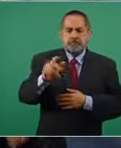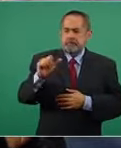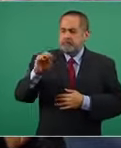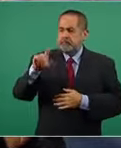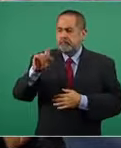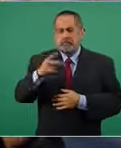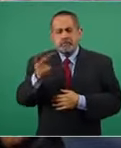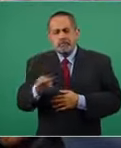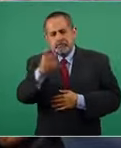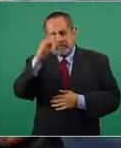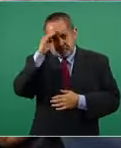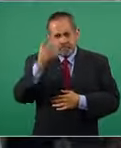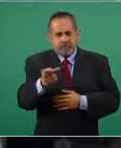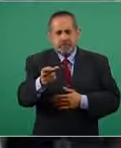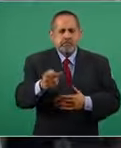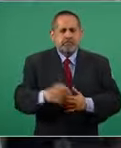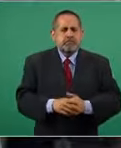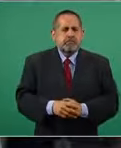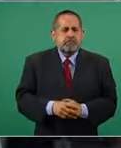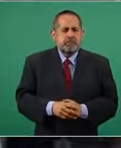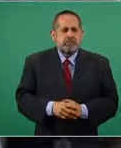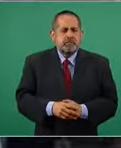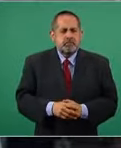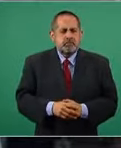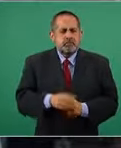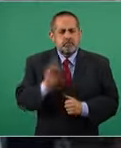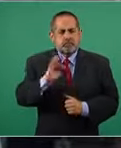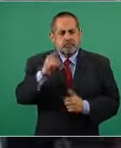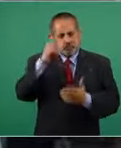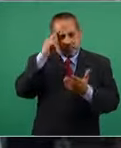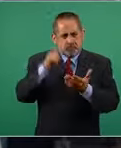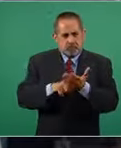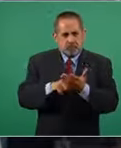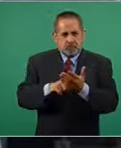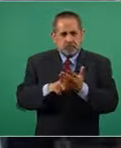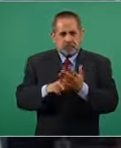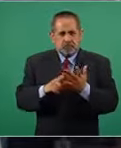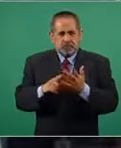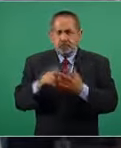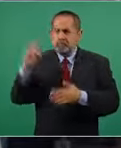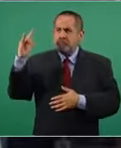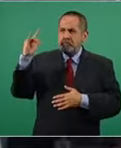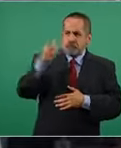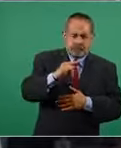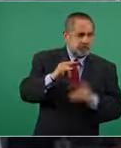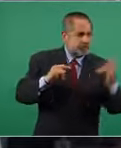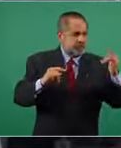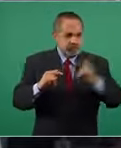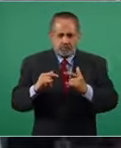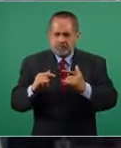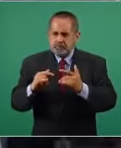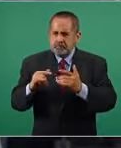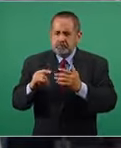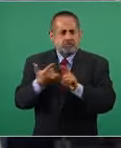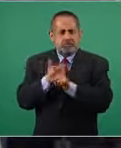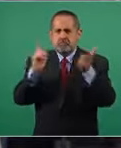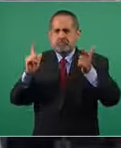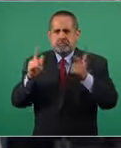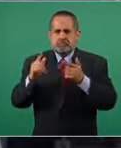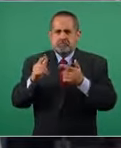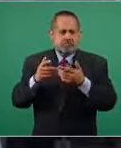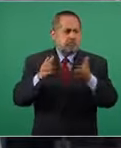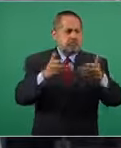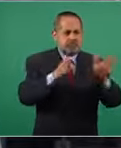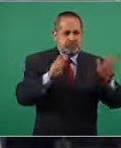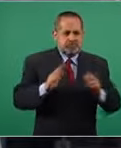Obrador le quería preguntar si sigue creyendo que no cerrar el tráfico aéreo no imponer restricciones a